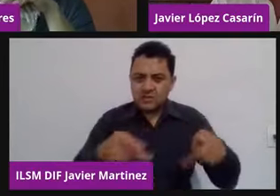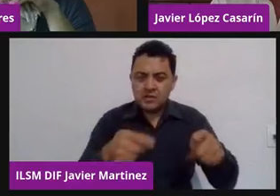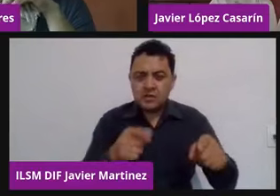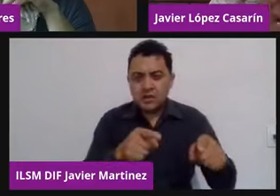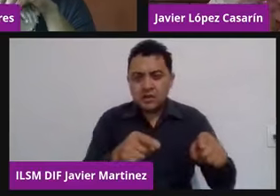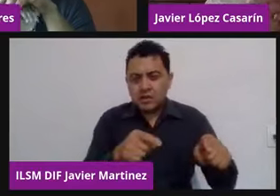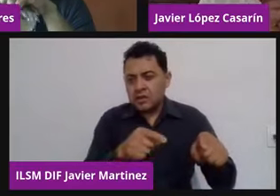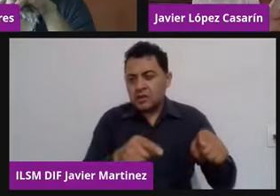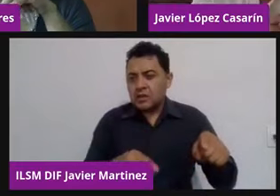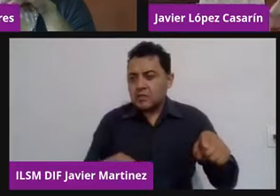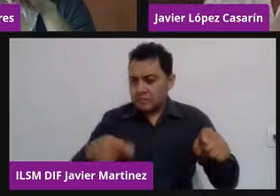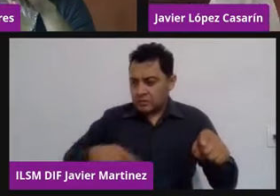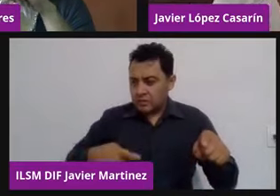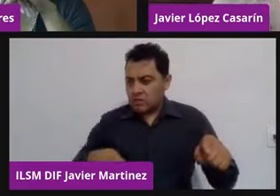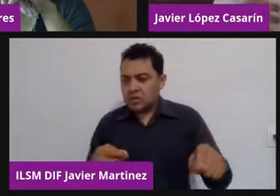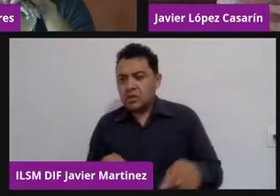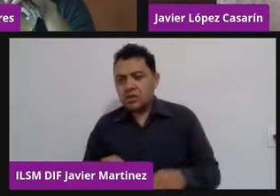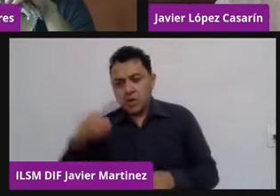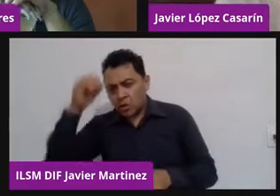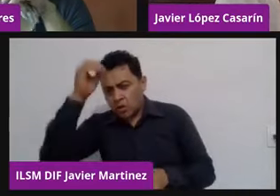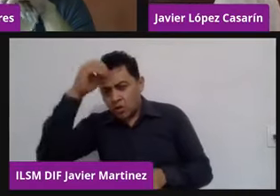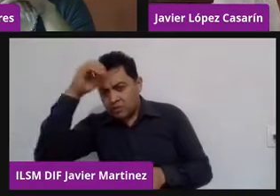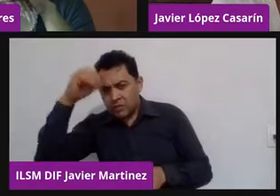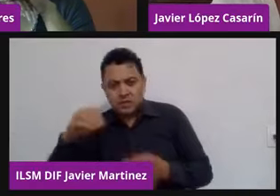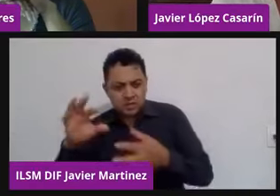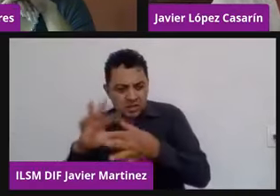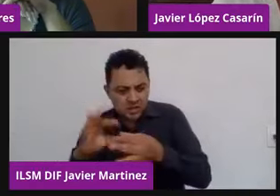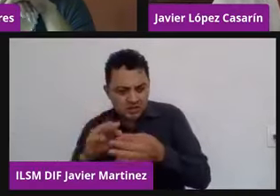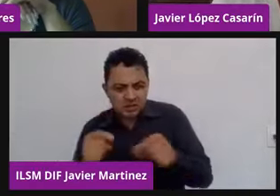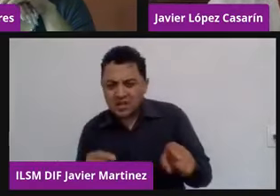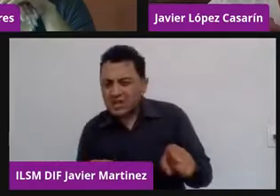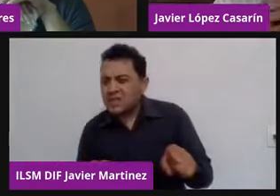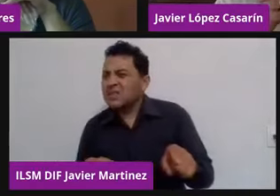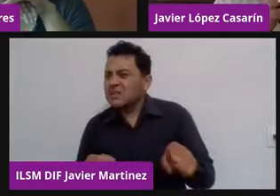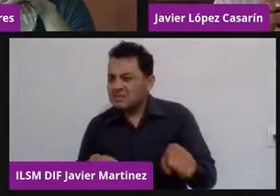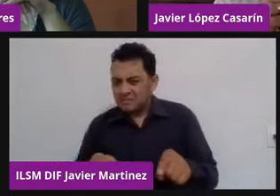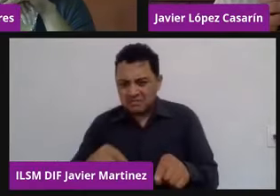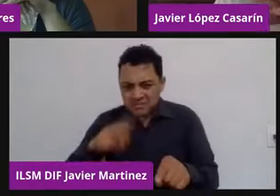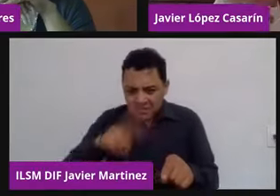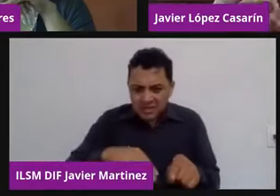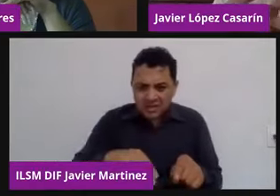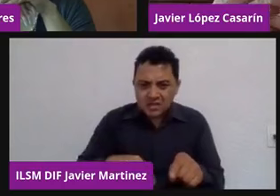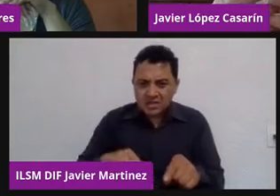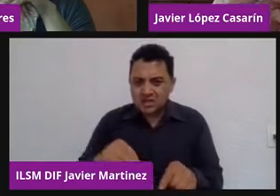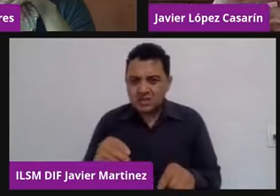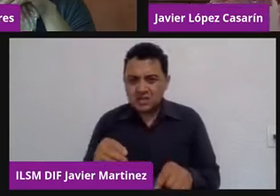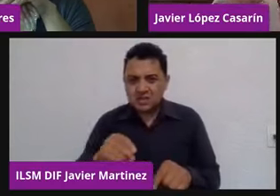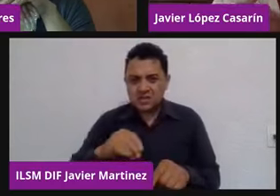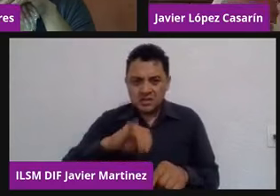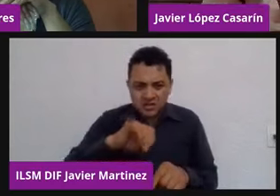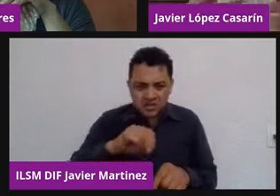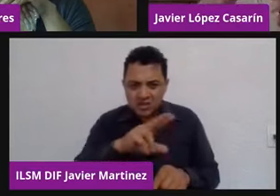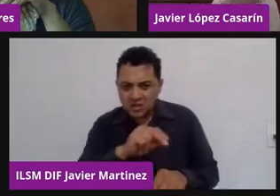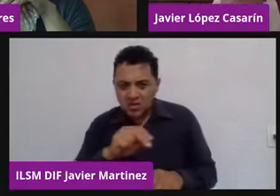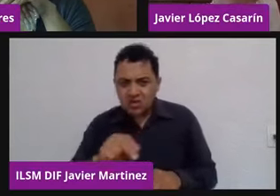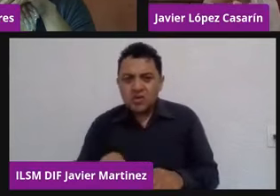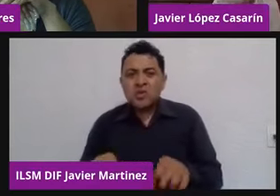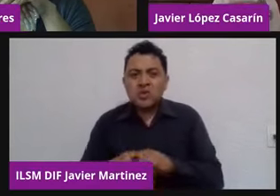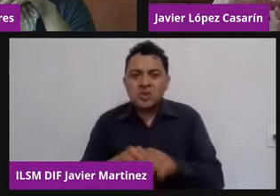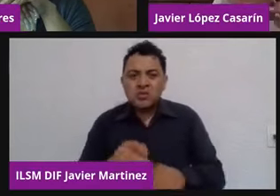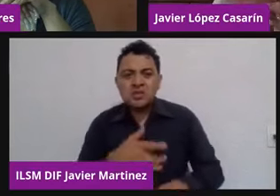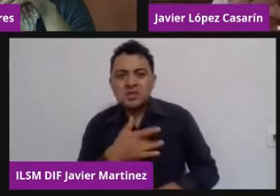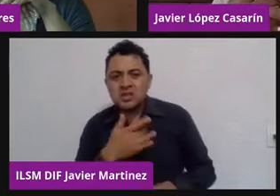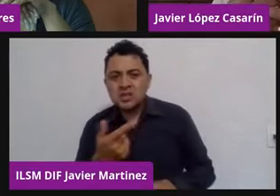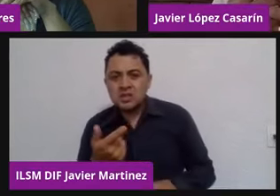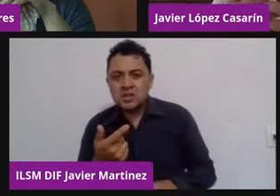decir o si solamente escuchaban en estos procesos cuando hacían sus estudios de mercado para lanzar,